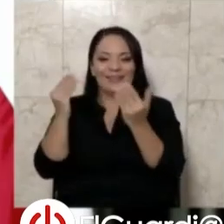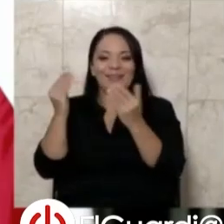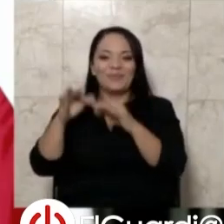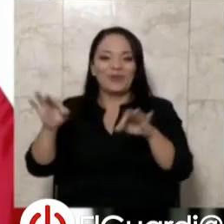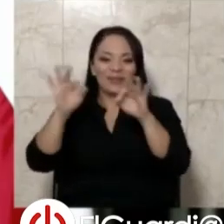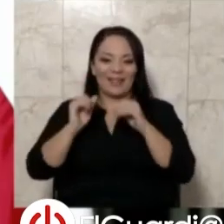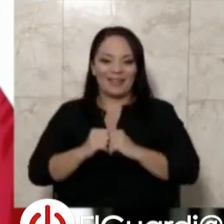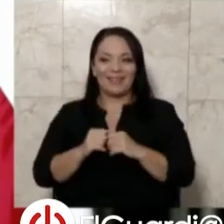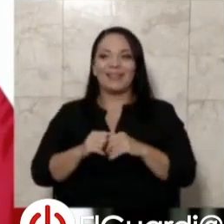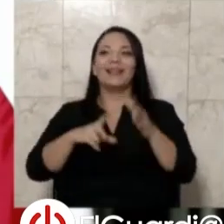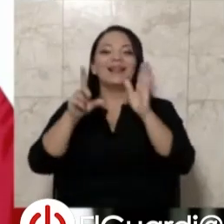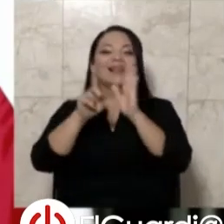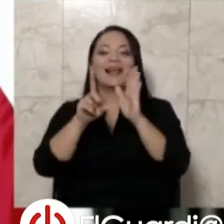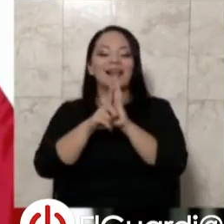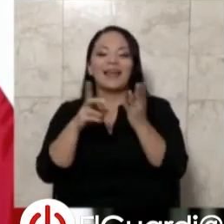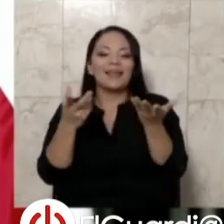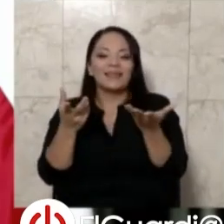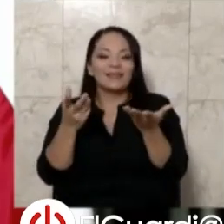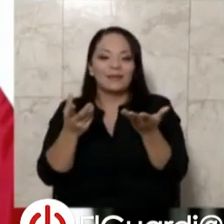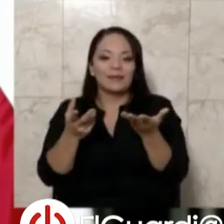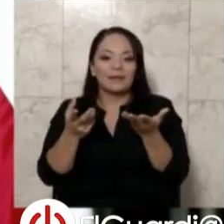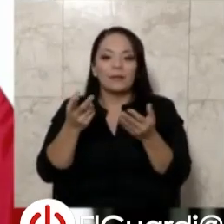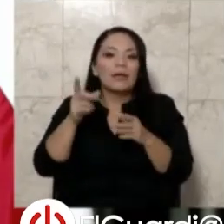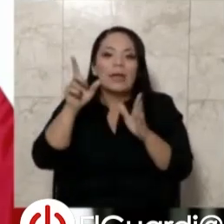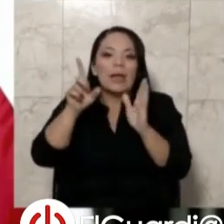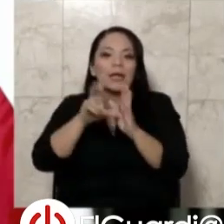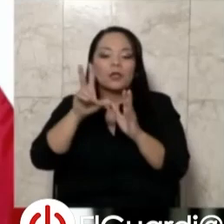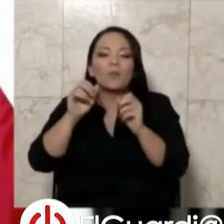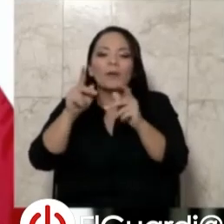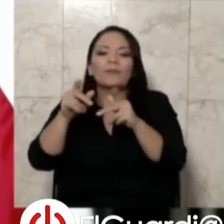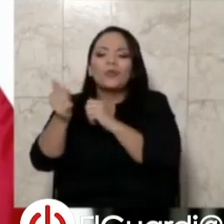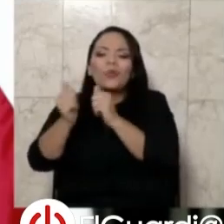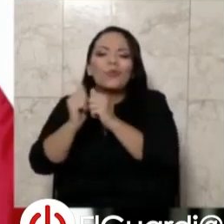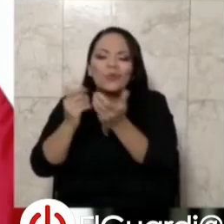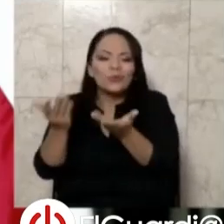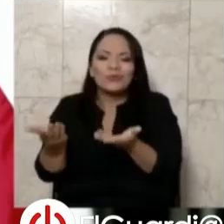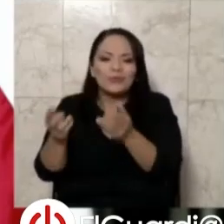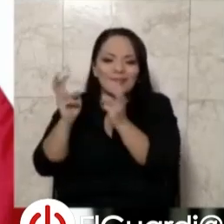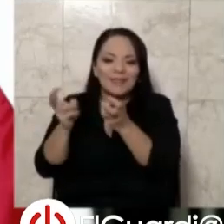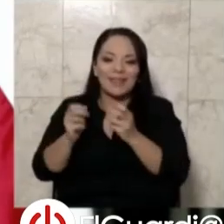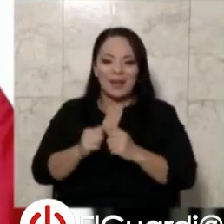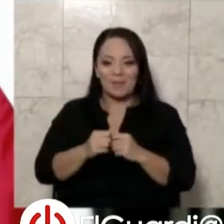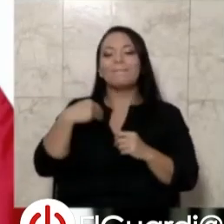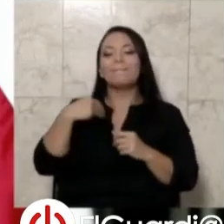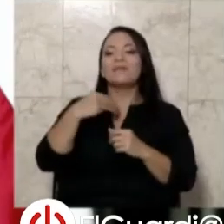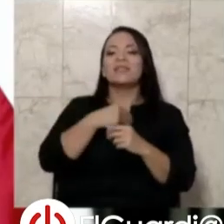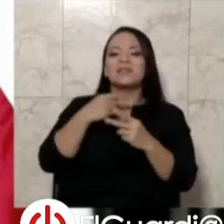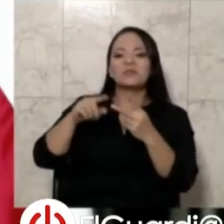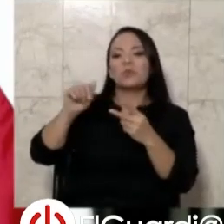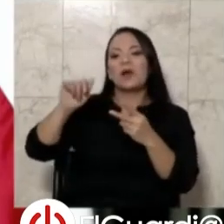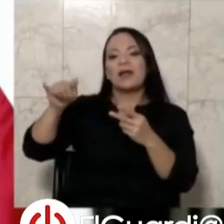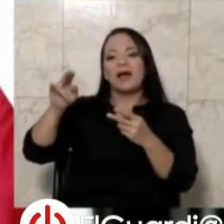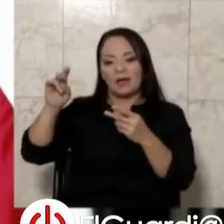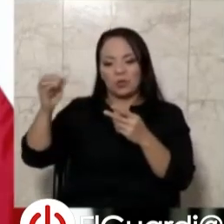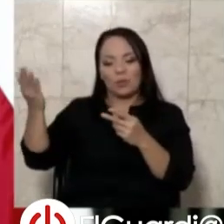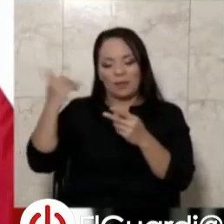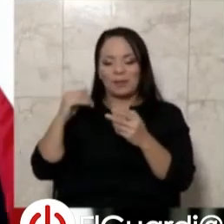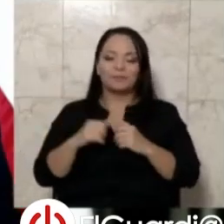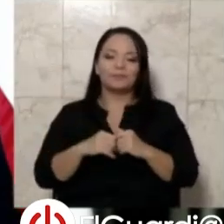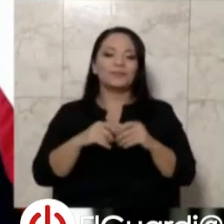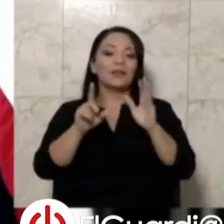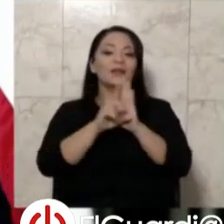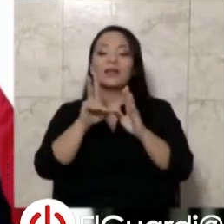no permitiría un concurso en ese sentido. Venga, señor ministro, y tal vez don Alejandro, no permitió un